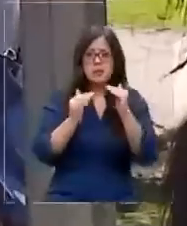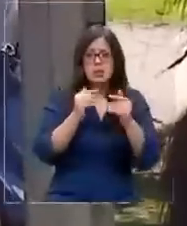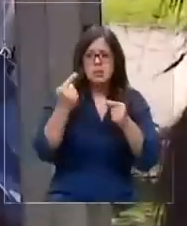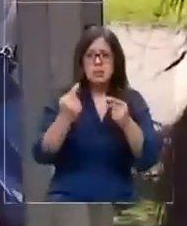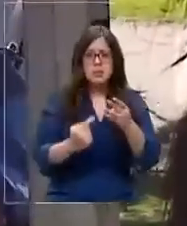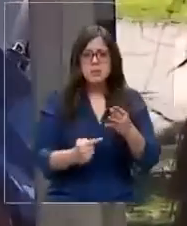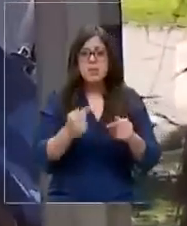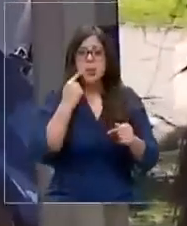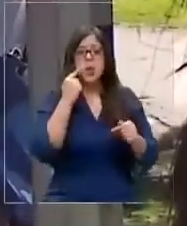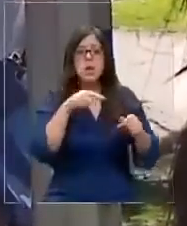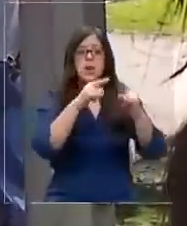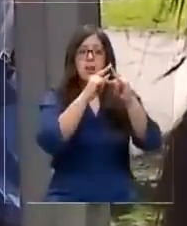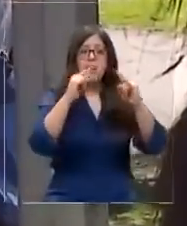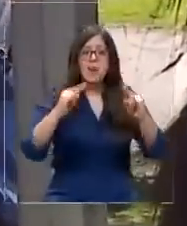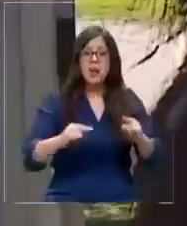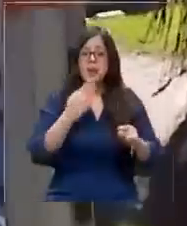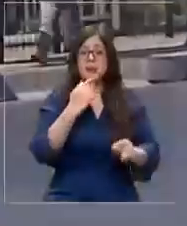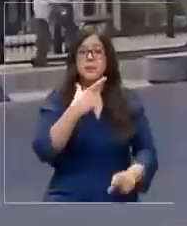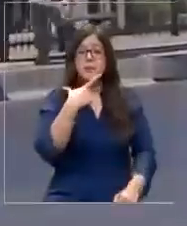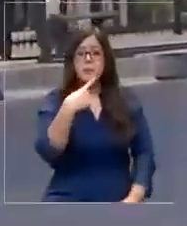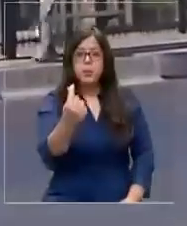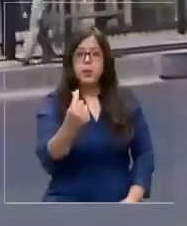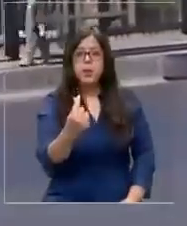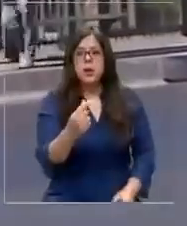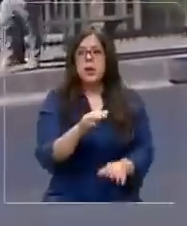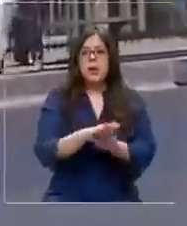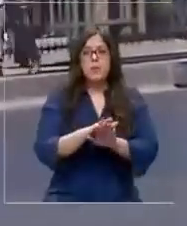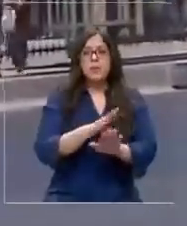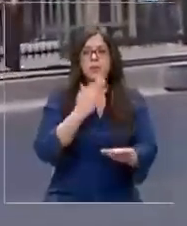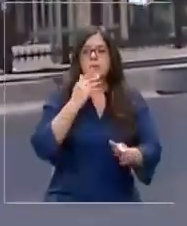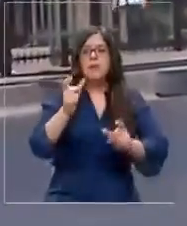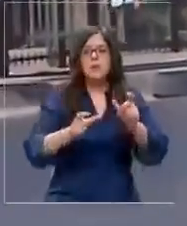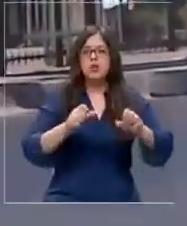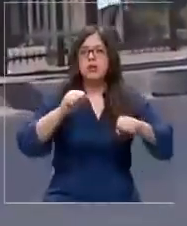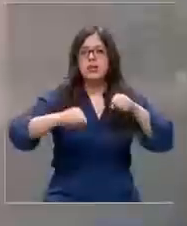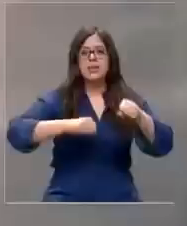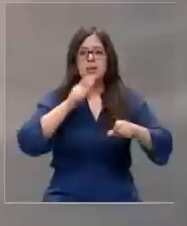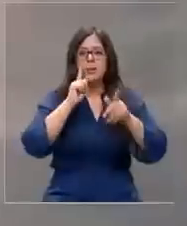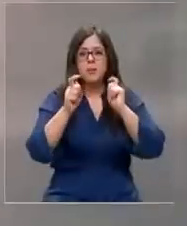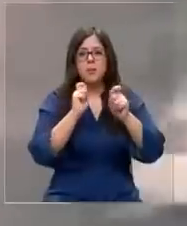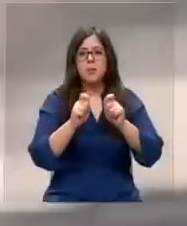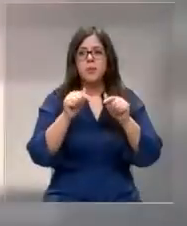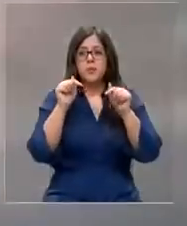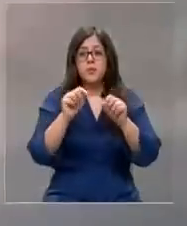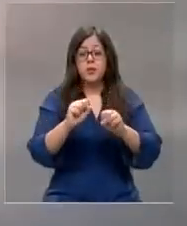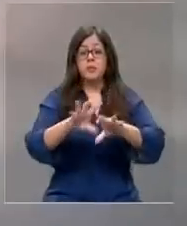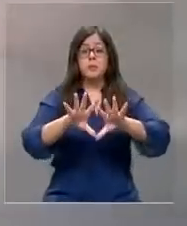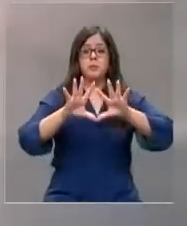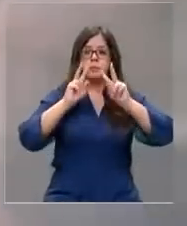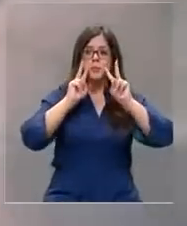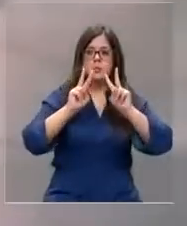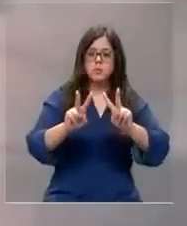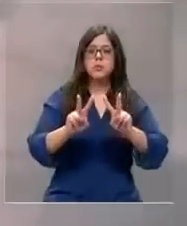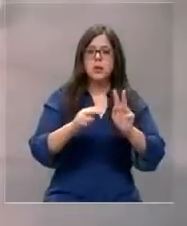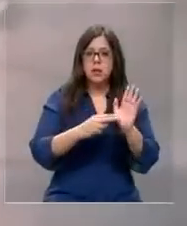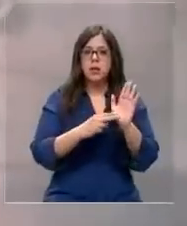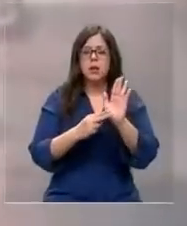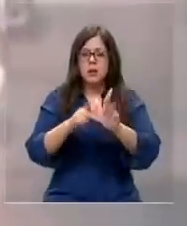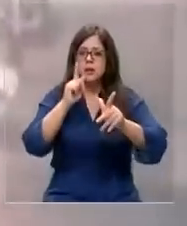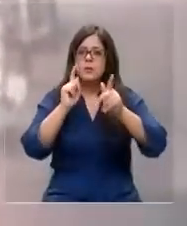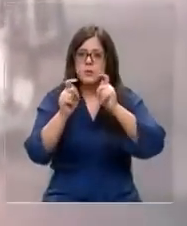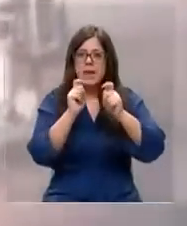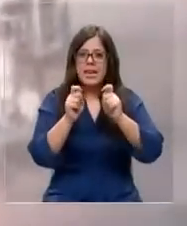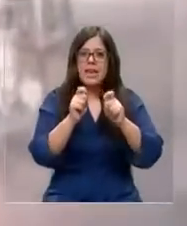aquí, el exceso de velocidad, es imposible incluso para los ciclistas, es súper peligroso. Impactante imagen que da cuenta del